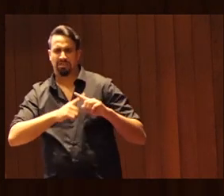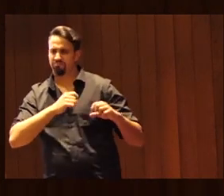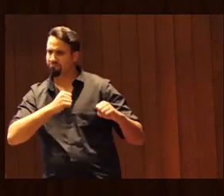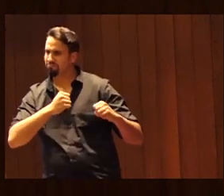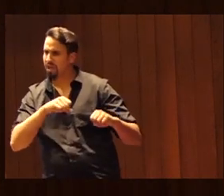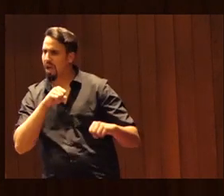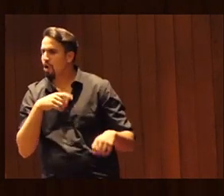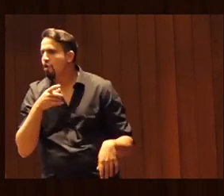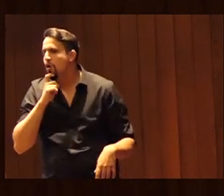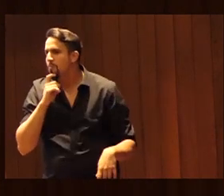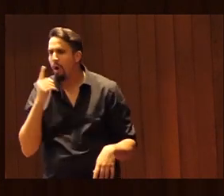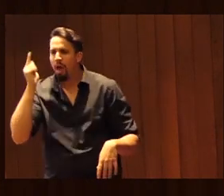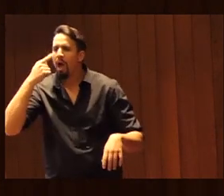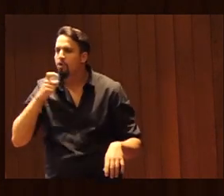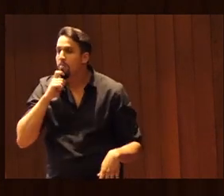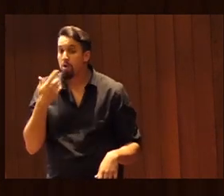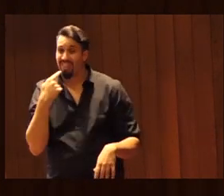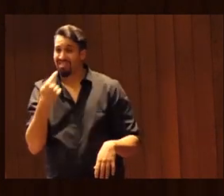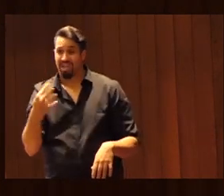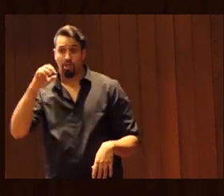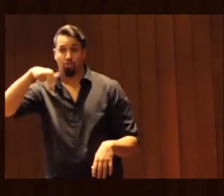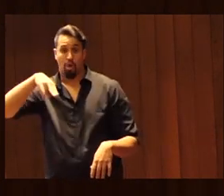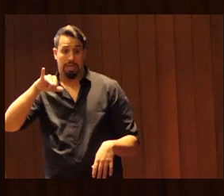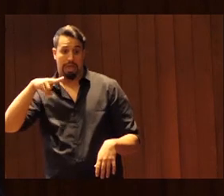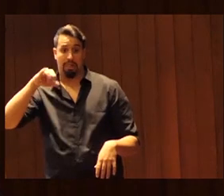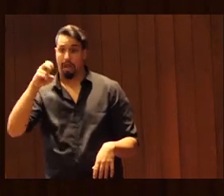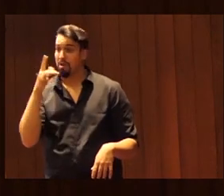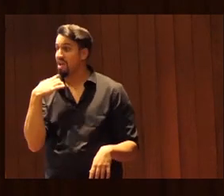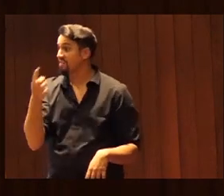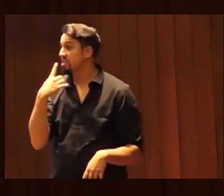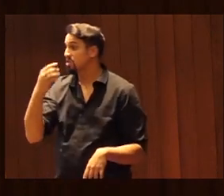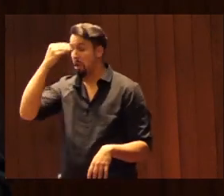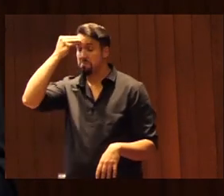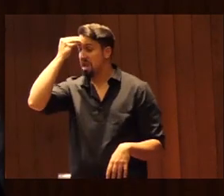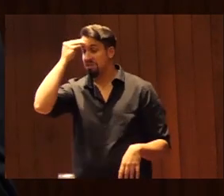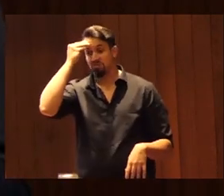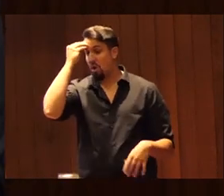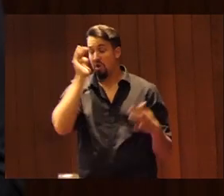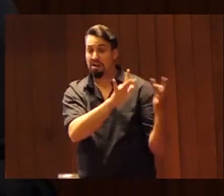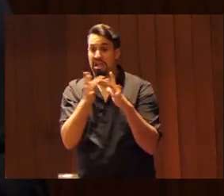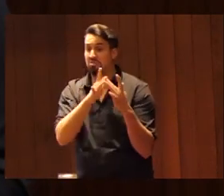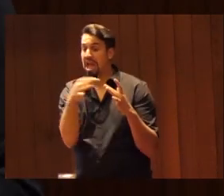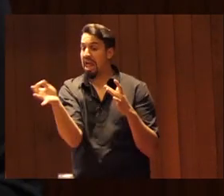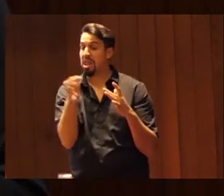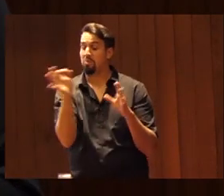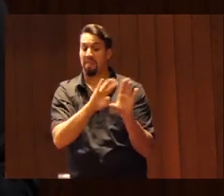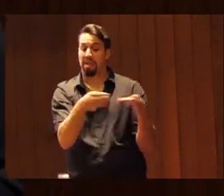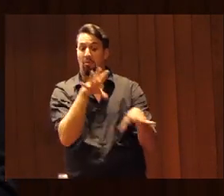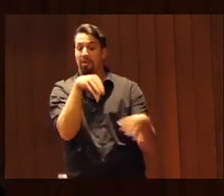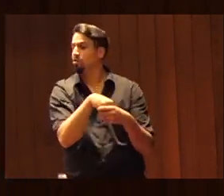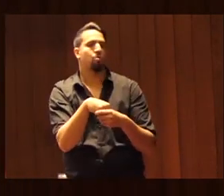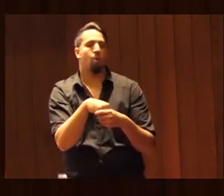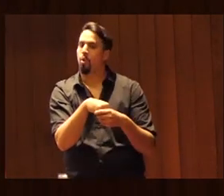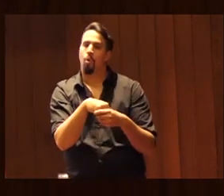En este caso, lo que decía Toni Nadal, que podía haber dicho tranquilamente no creo que tengan las relaciones más adecuadas entre el equipo, etcétera, etcétera, no